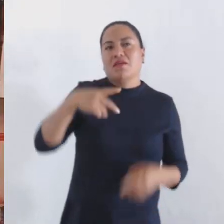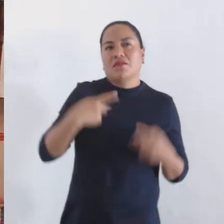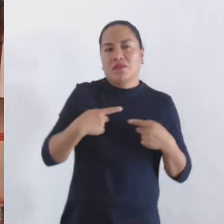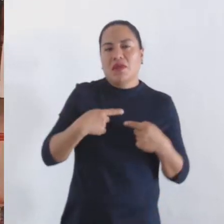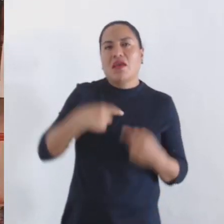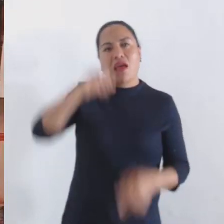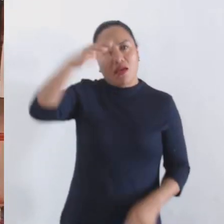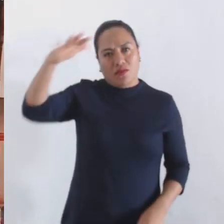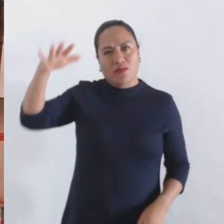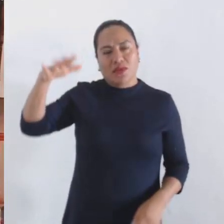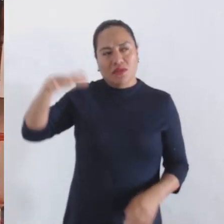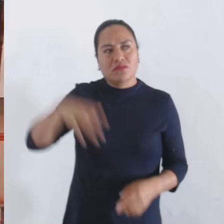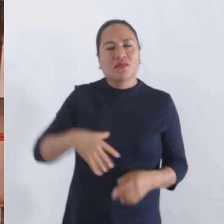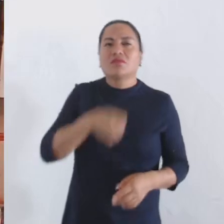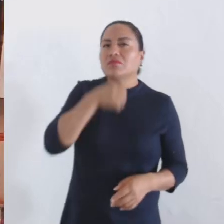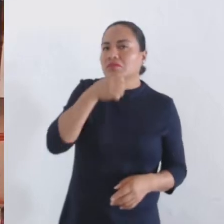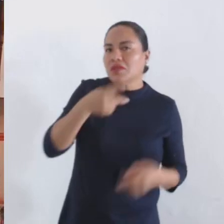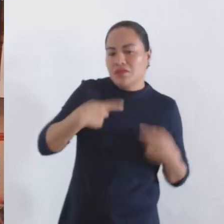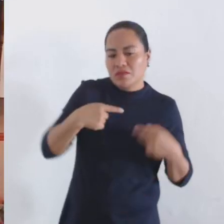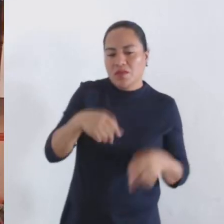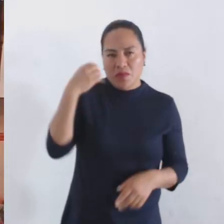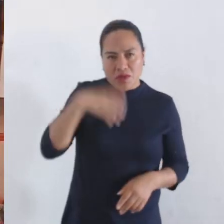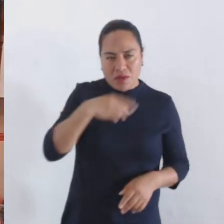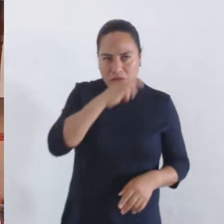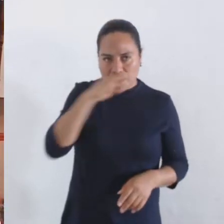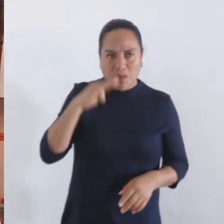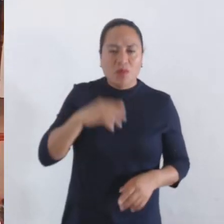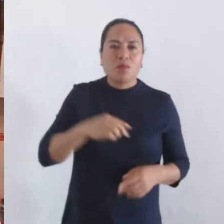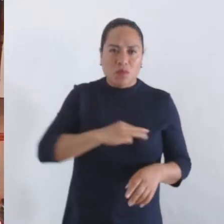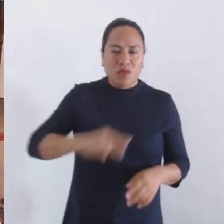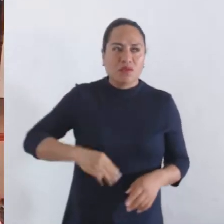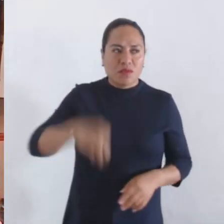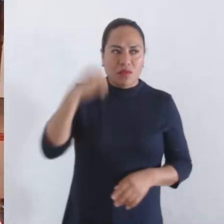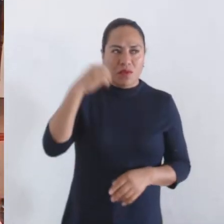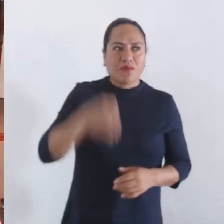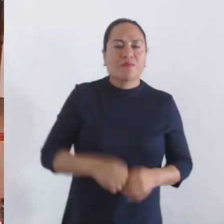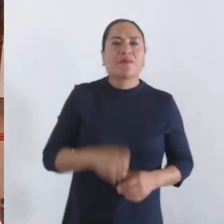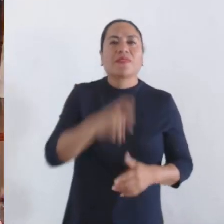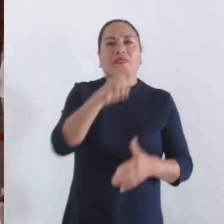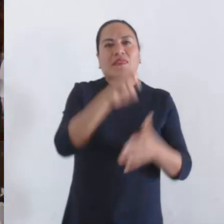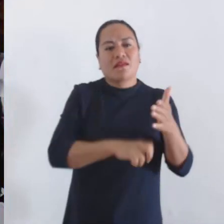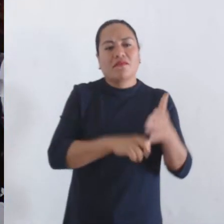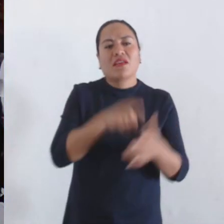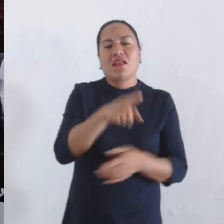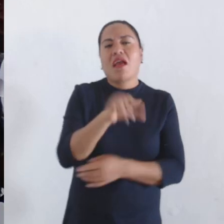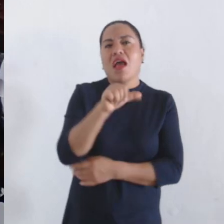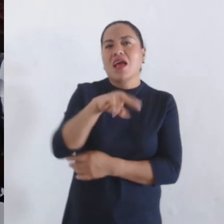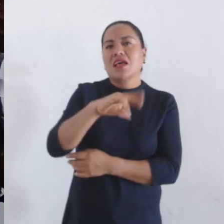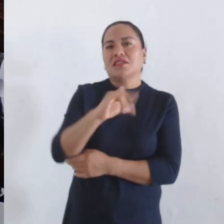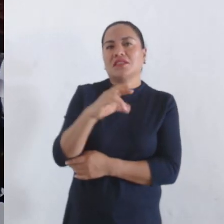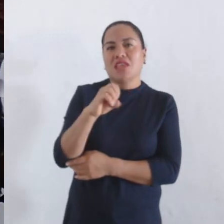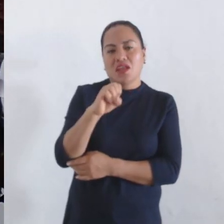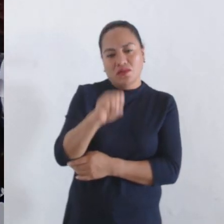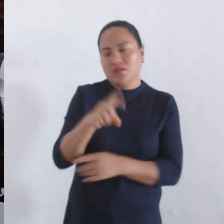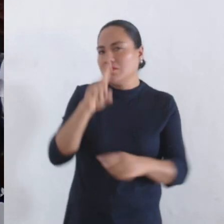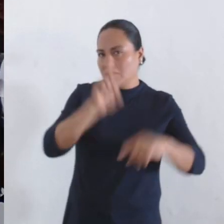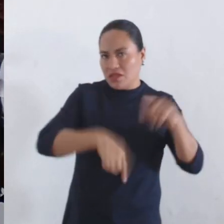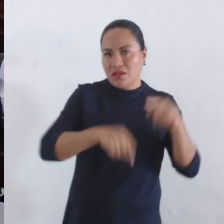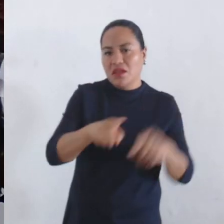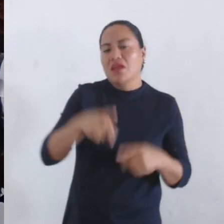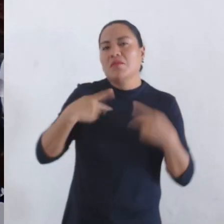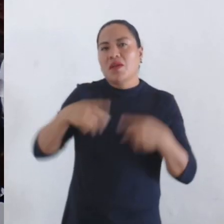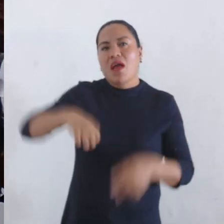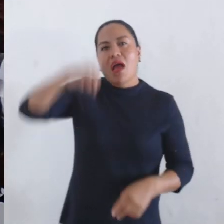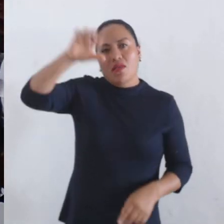adultas mayores del Municipio de Oaxaca de Juárez, y se modifica el término Ancianos por Personas Adultas Mayores en